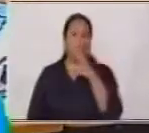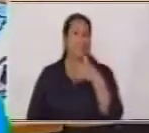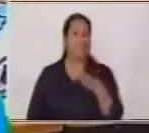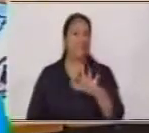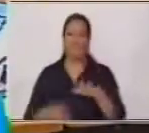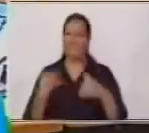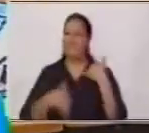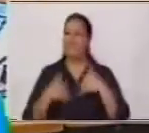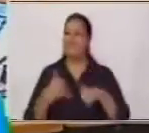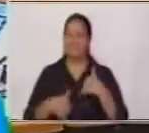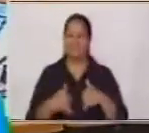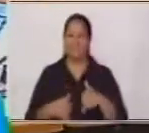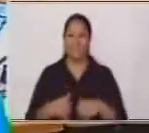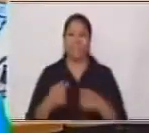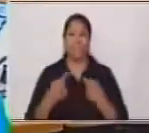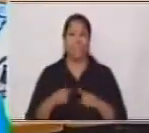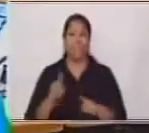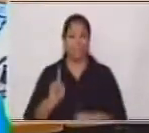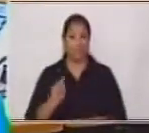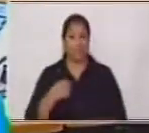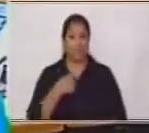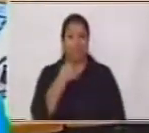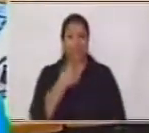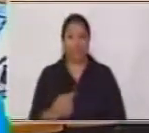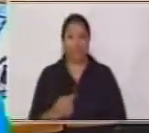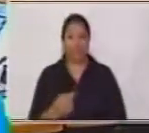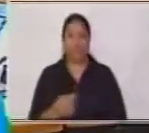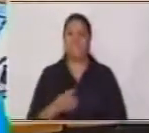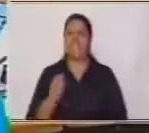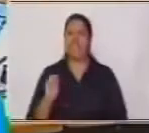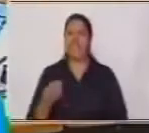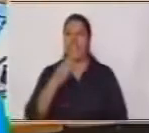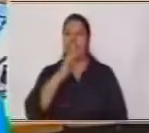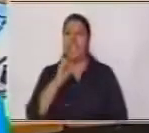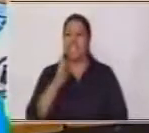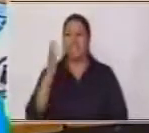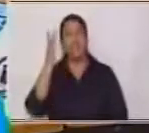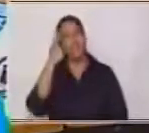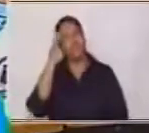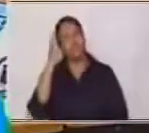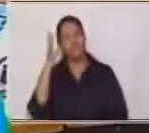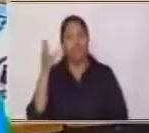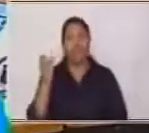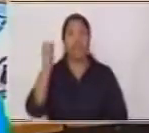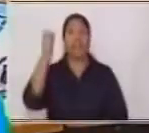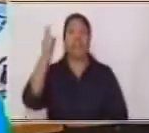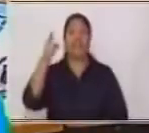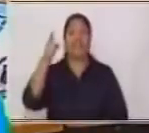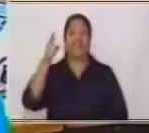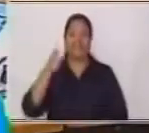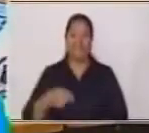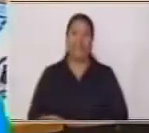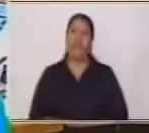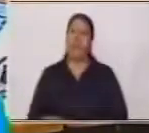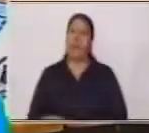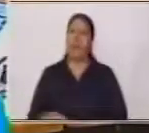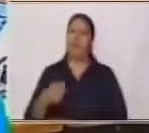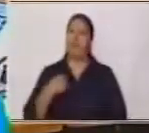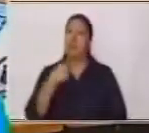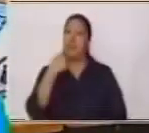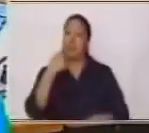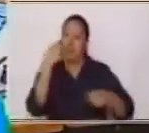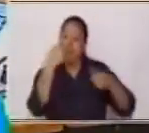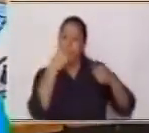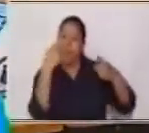a ver Yo les voy a contar Que es una adivinanza Por ejemplo Yo les doy muchas pistas